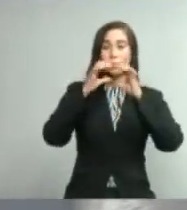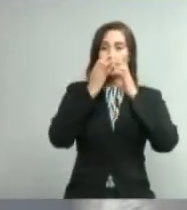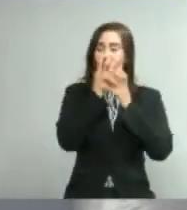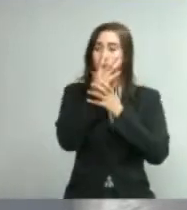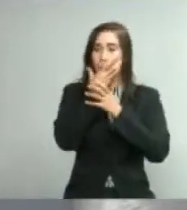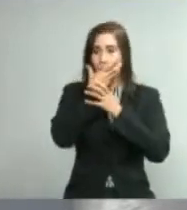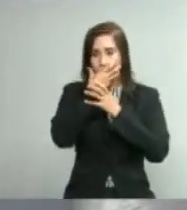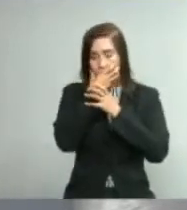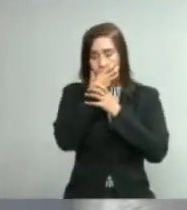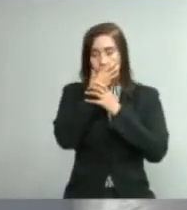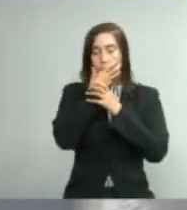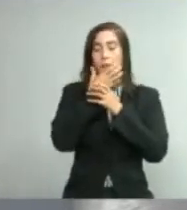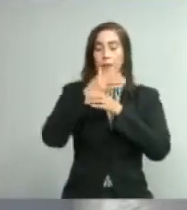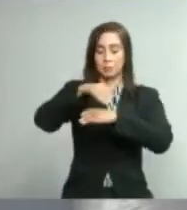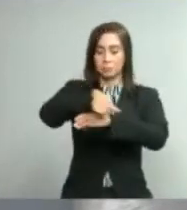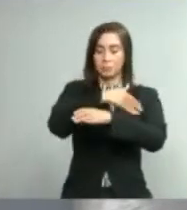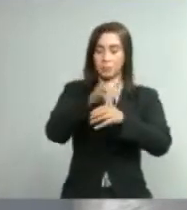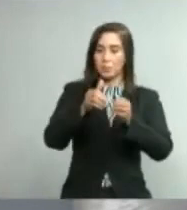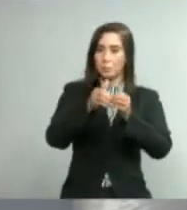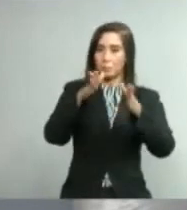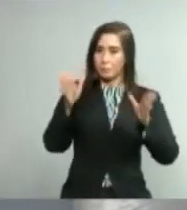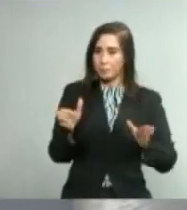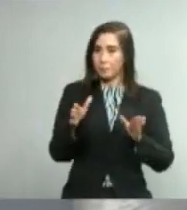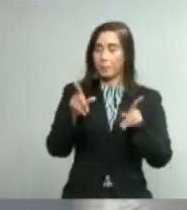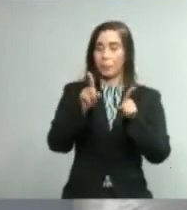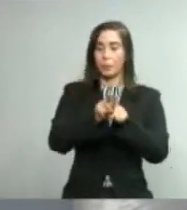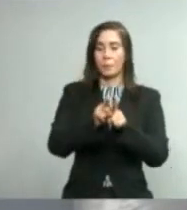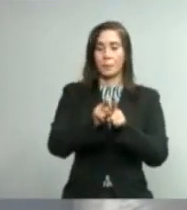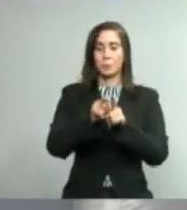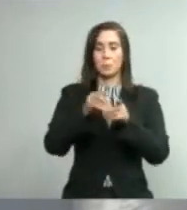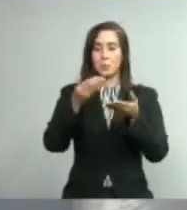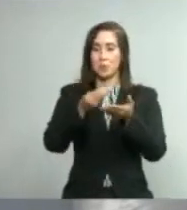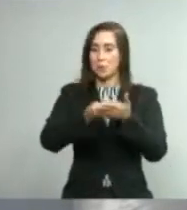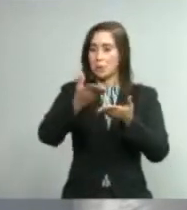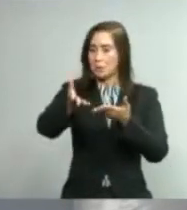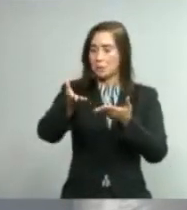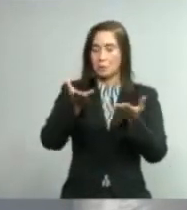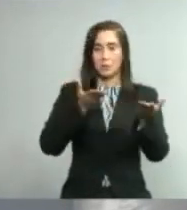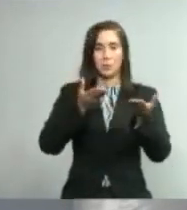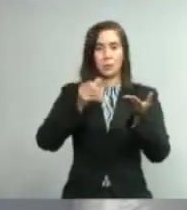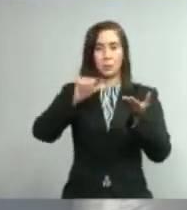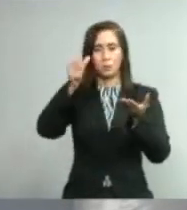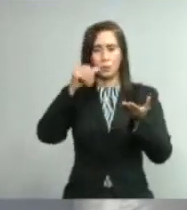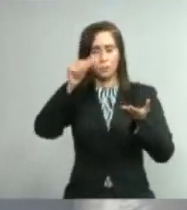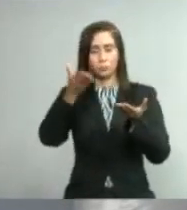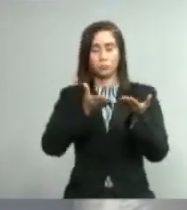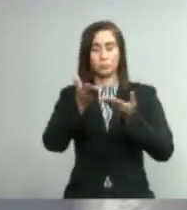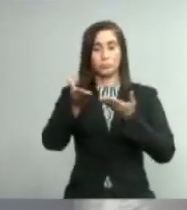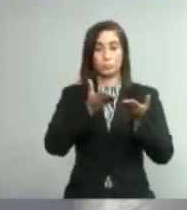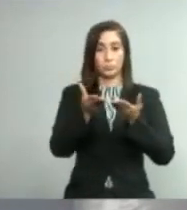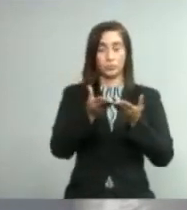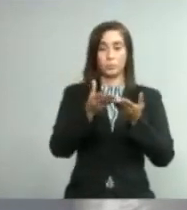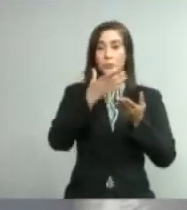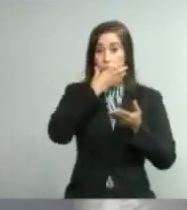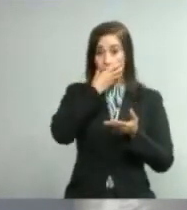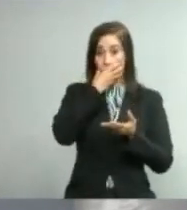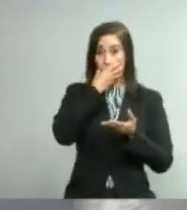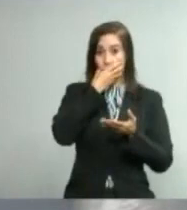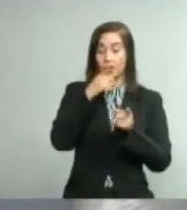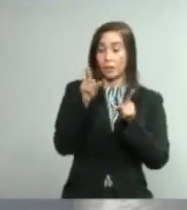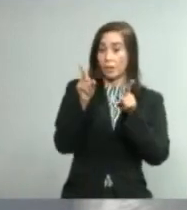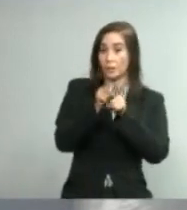o en los lugares de expendio de bienes y servicios, así como en los hogares que presenten